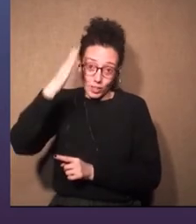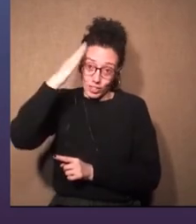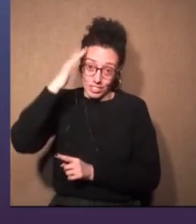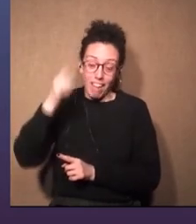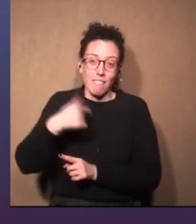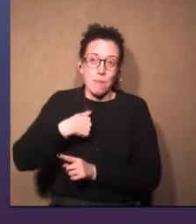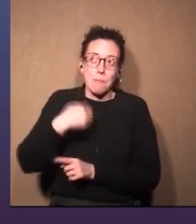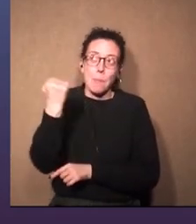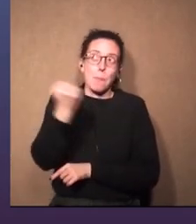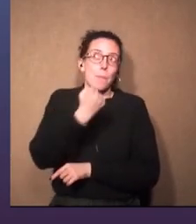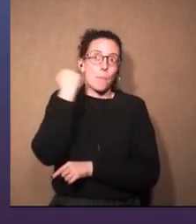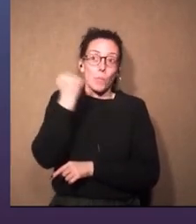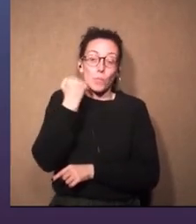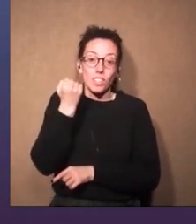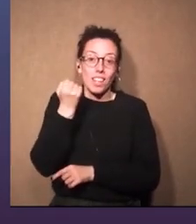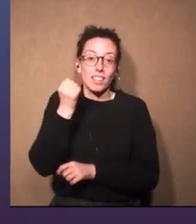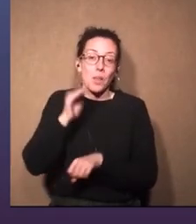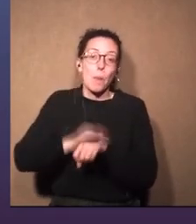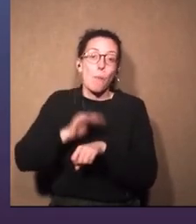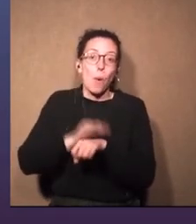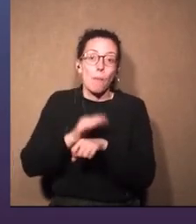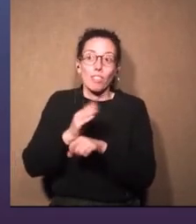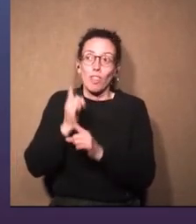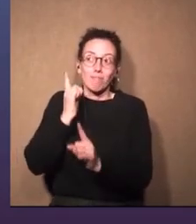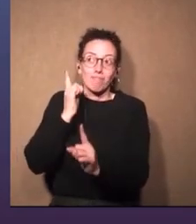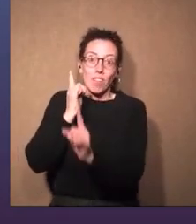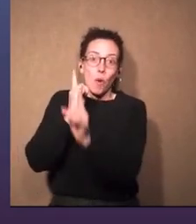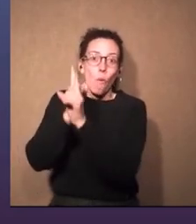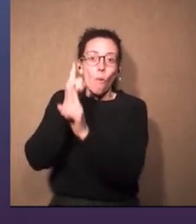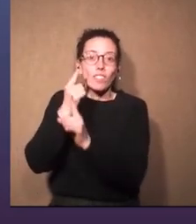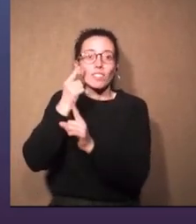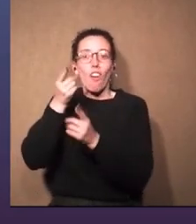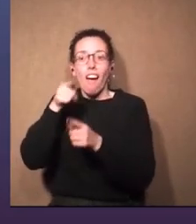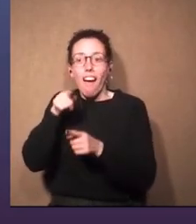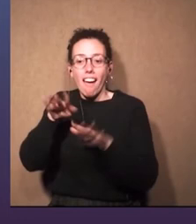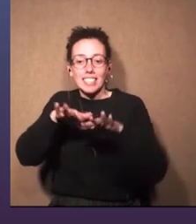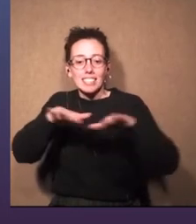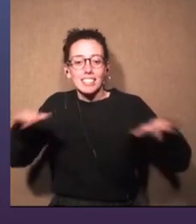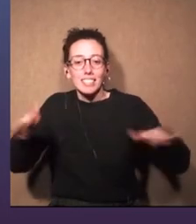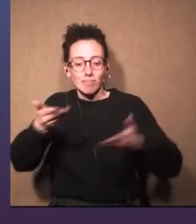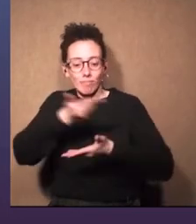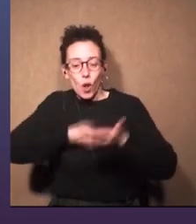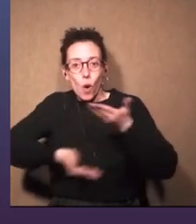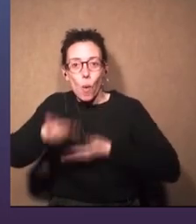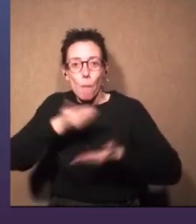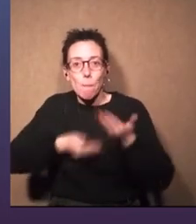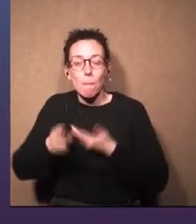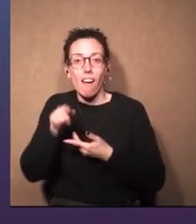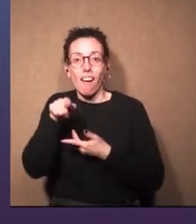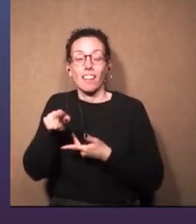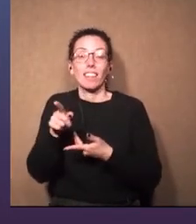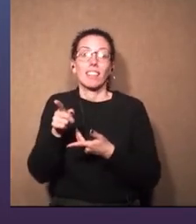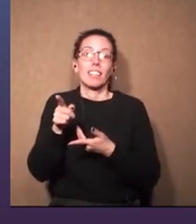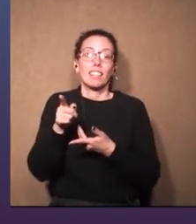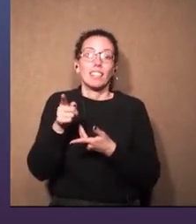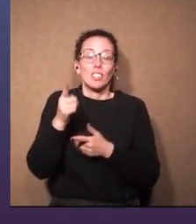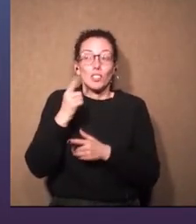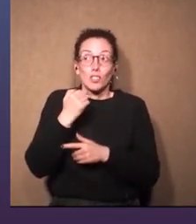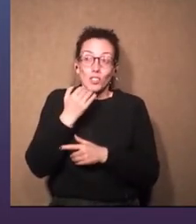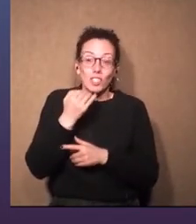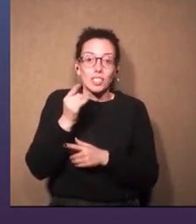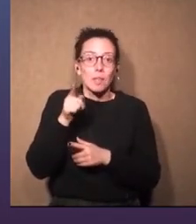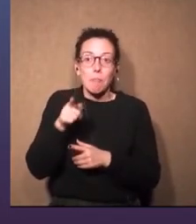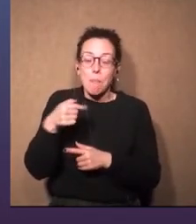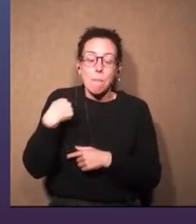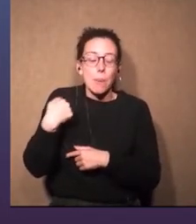saben que para mí es tan importante cuando voy a escenario y comparto con ellos ahí ese espacio porque la verdad